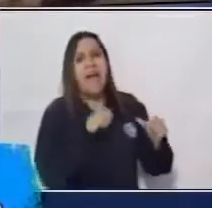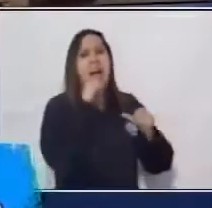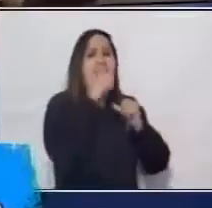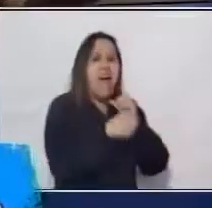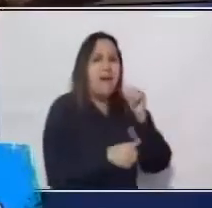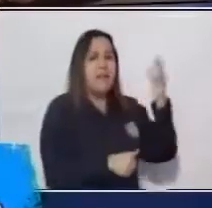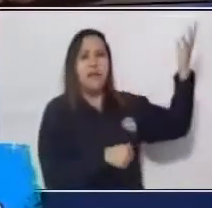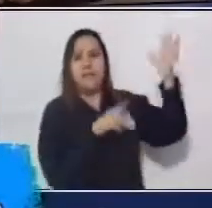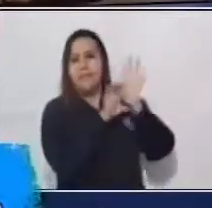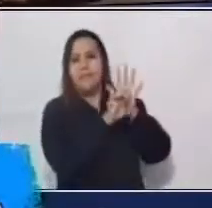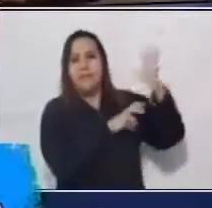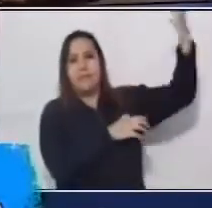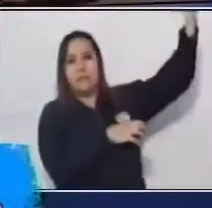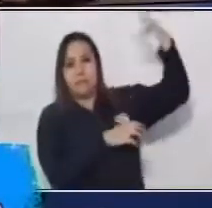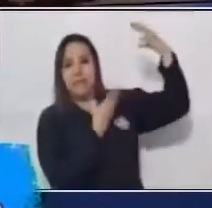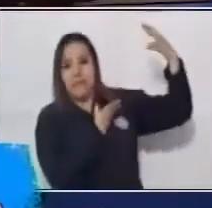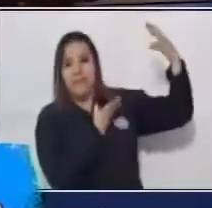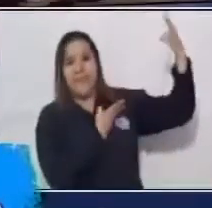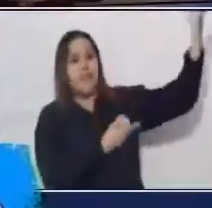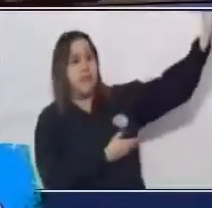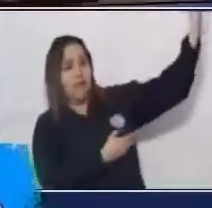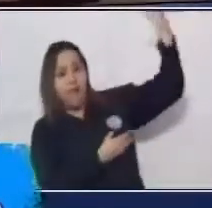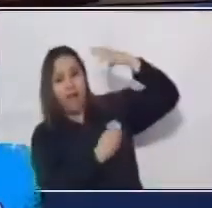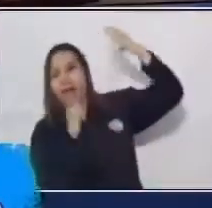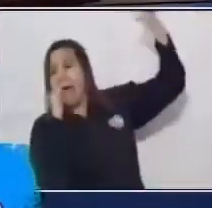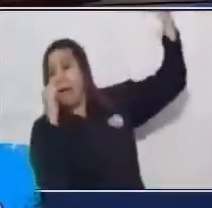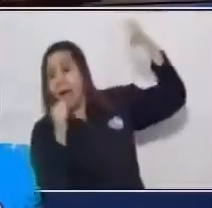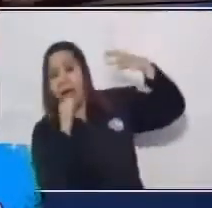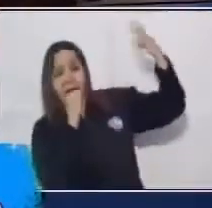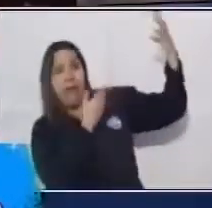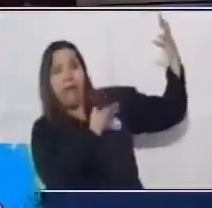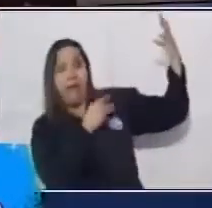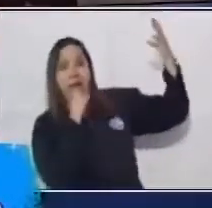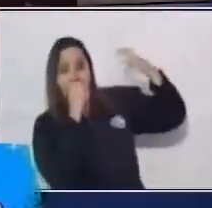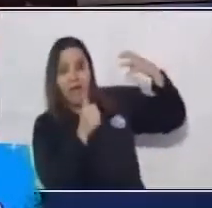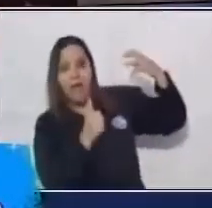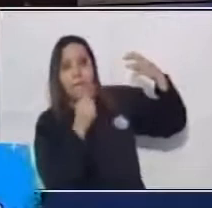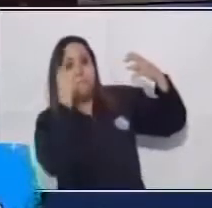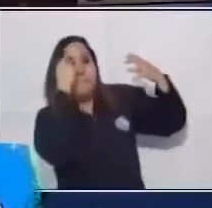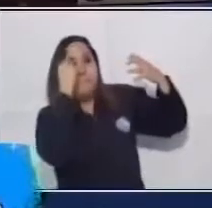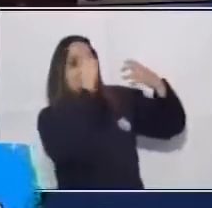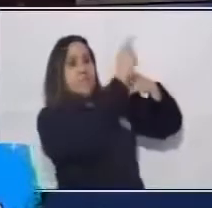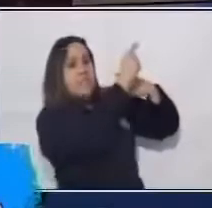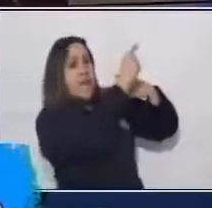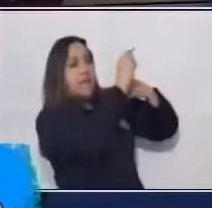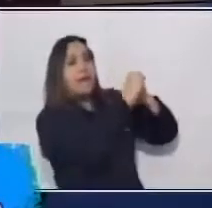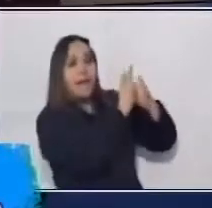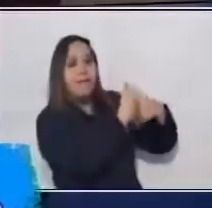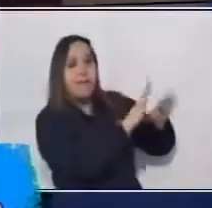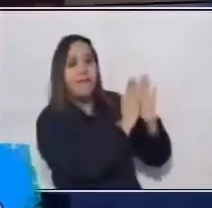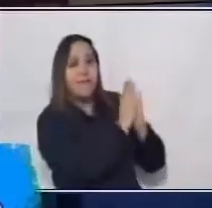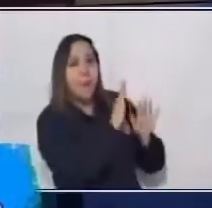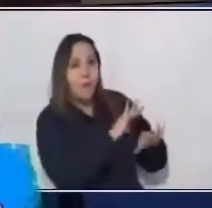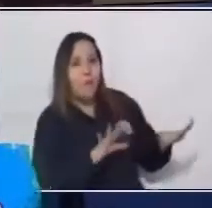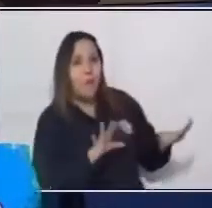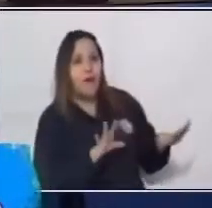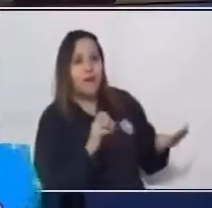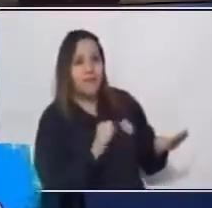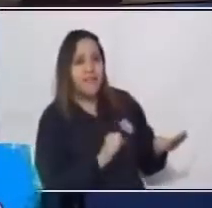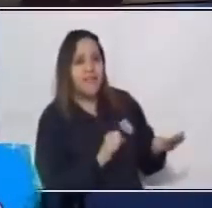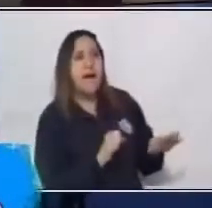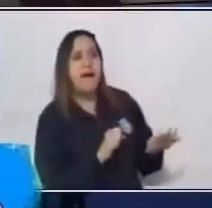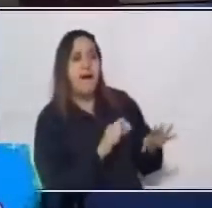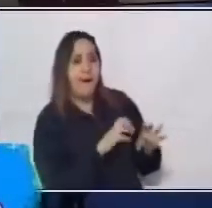esos troncos a él también. Pero no fue así. Pero Sipagná inteligentemente dijo, me voy a cortar las uñas,